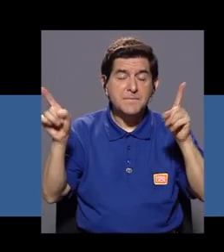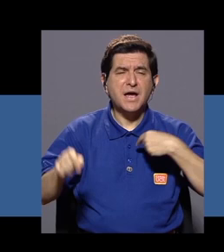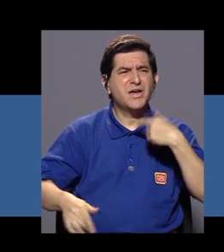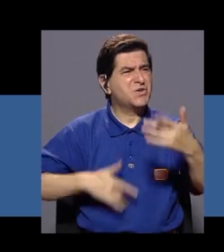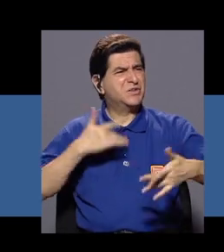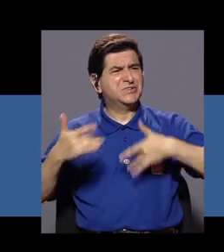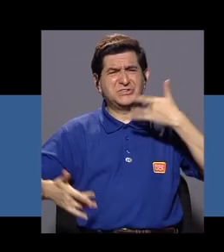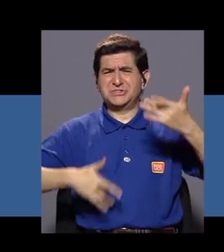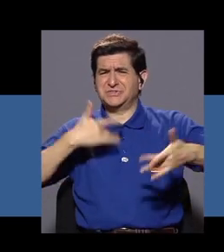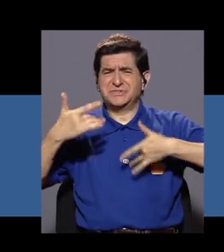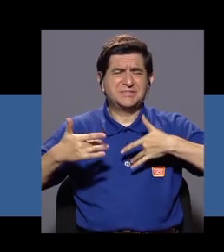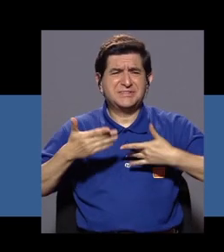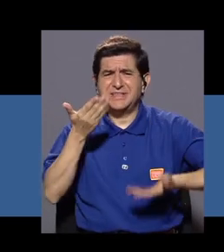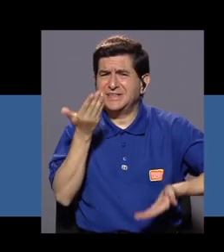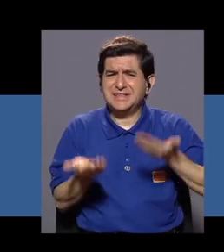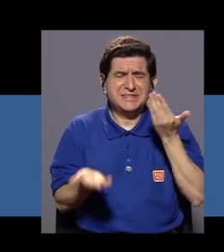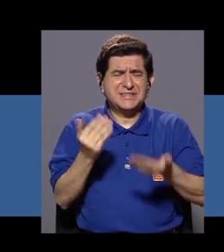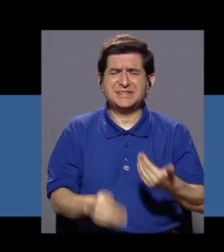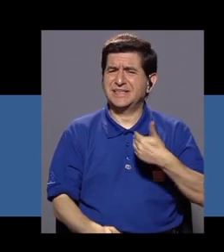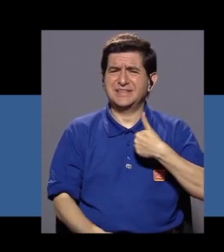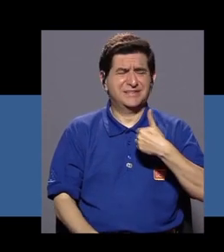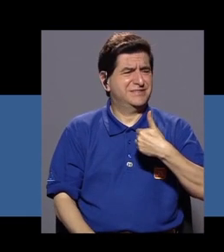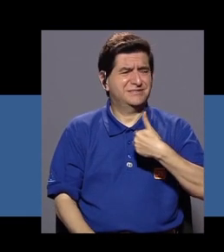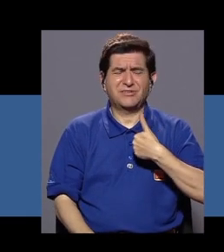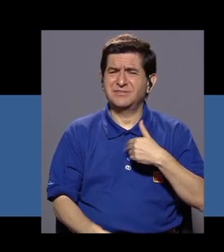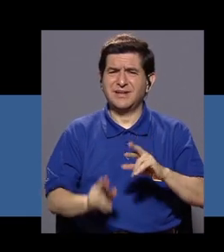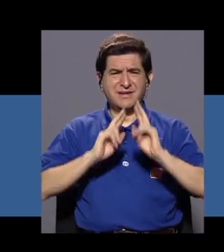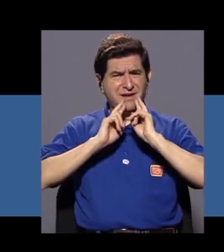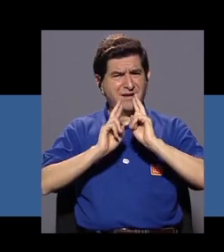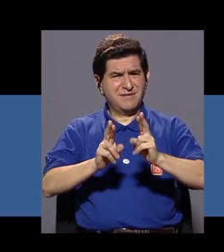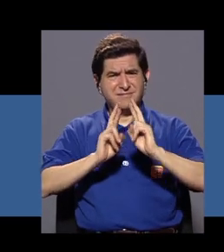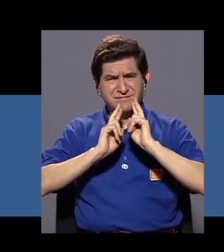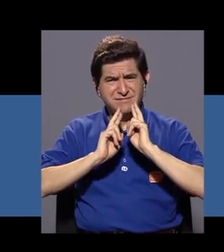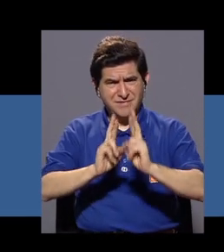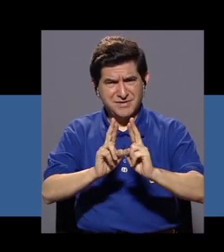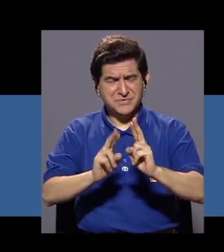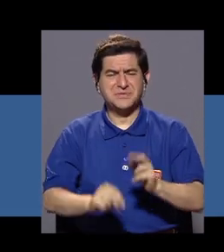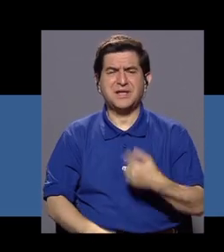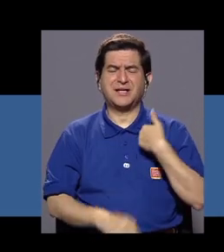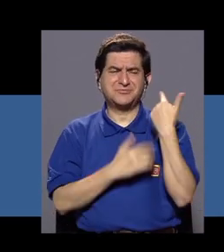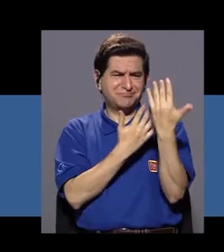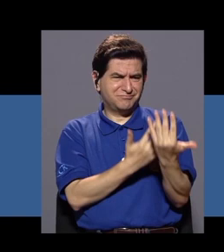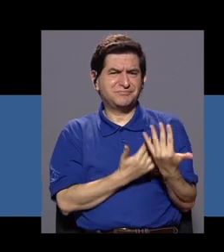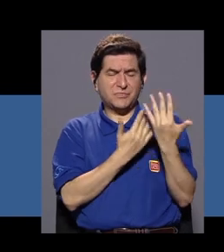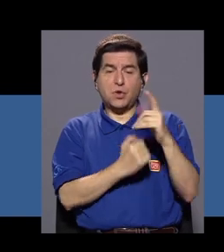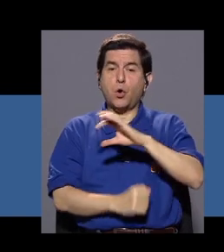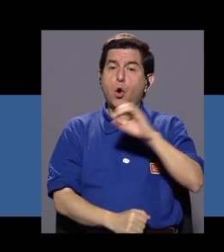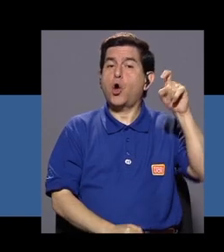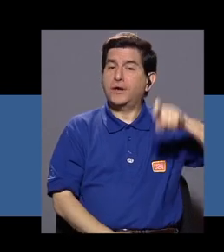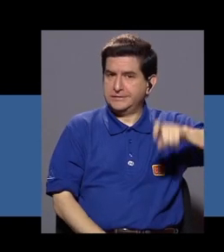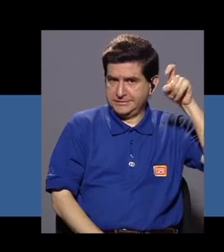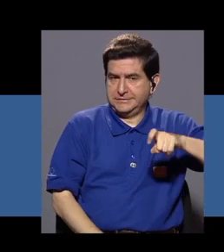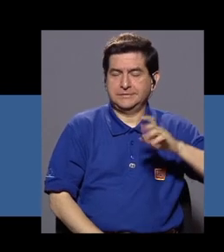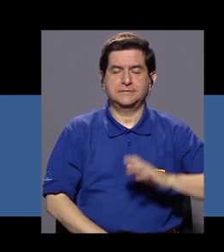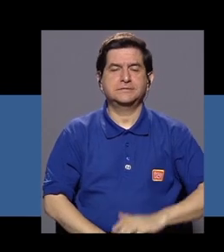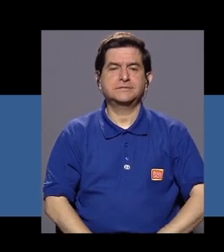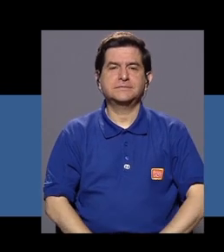Pero sentía como que no estaba obteniendo tal vez los resultados que esperaba o que necesitaba.